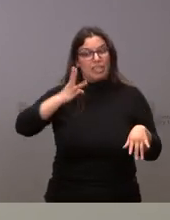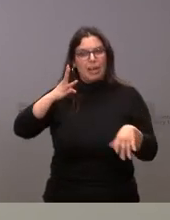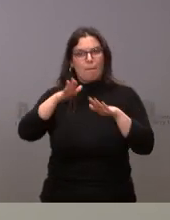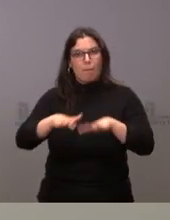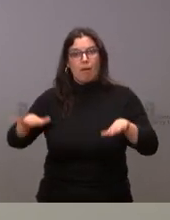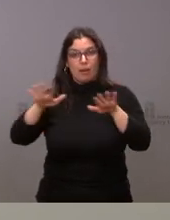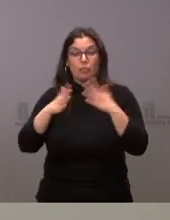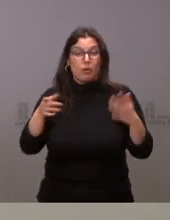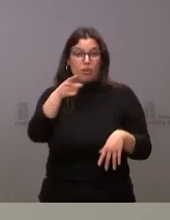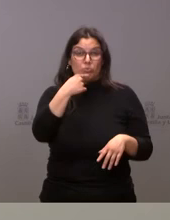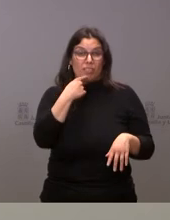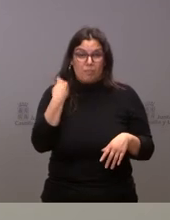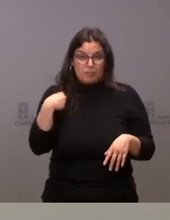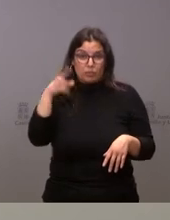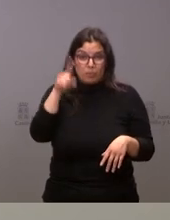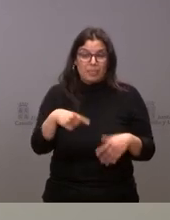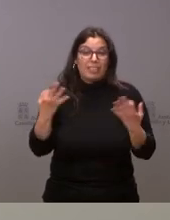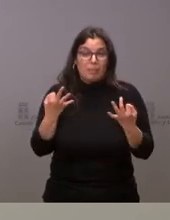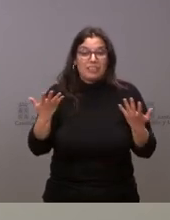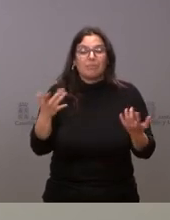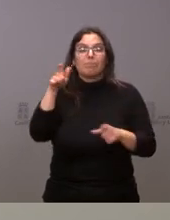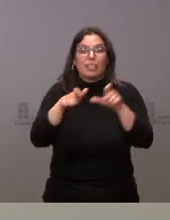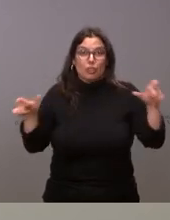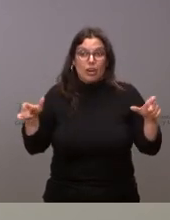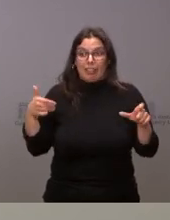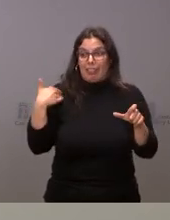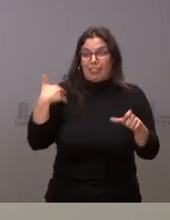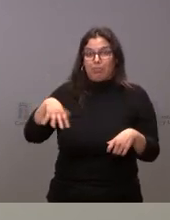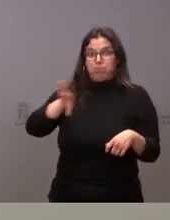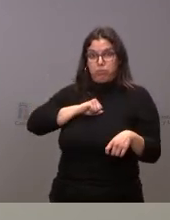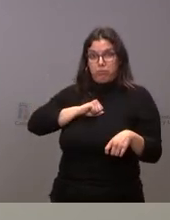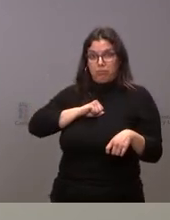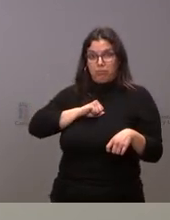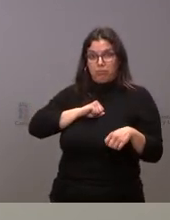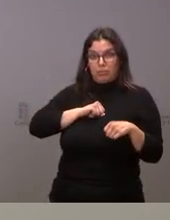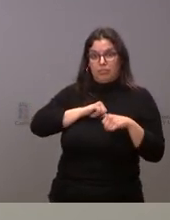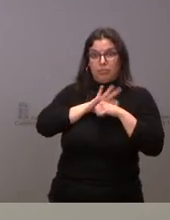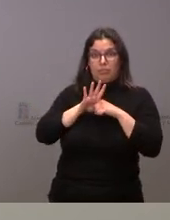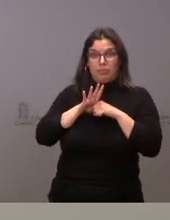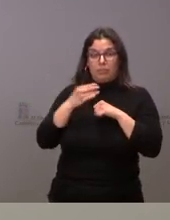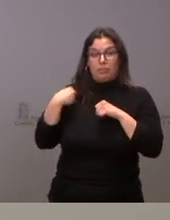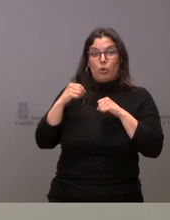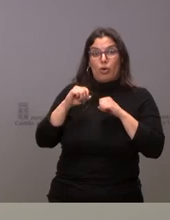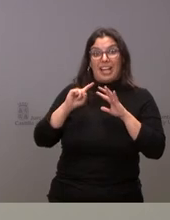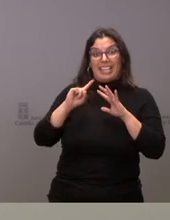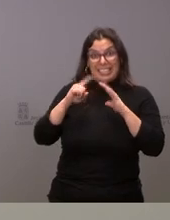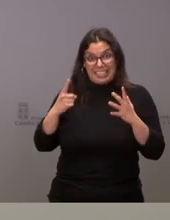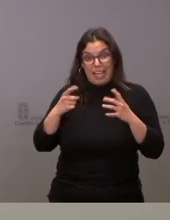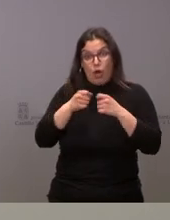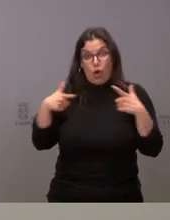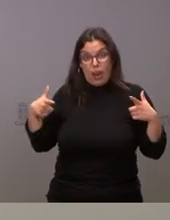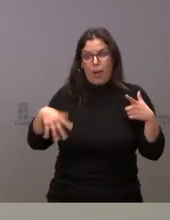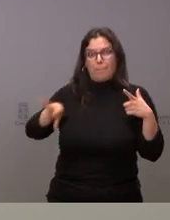es verdad lo hacía usted en su pregunta que ha habido muchas personas que han padecido esta sexta dosis perdón esta sexta ola